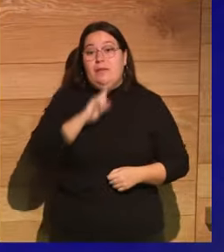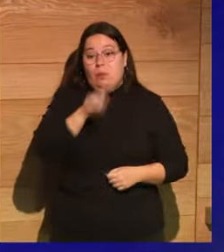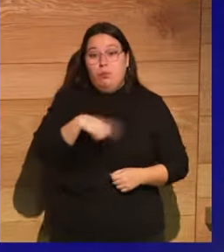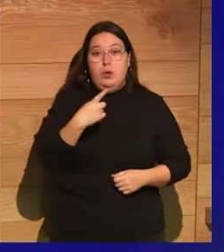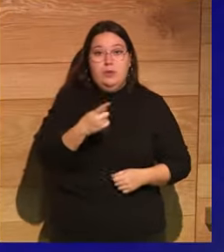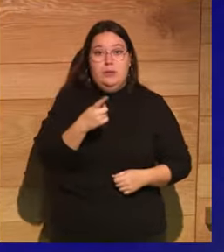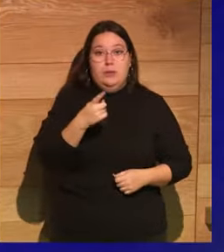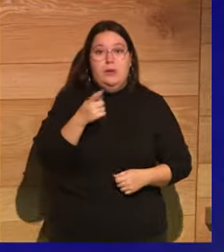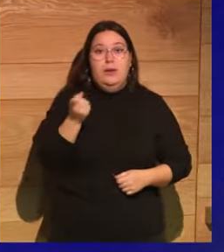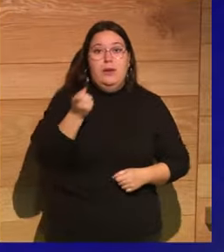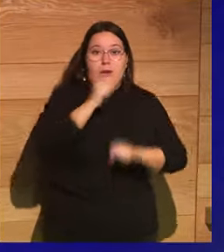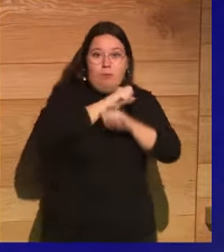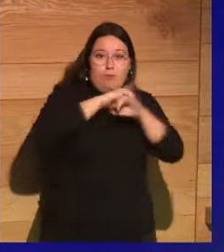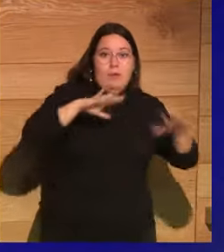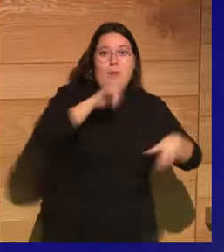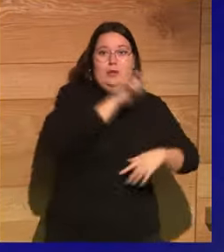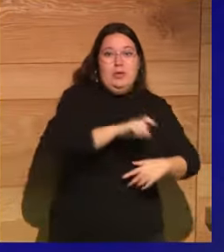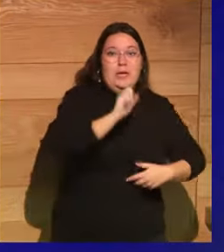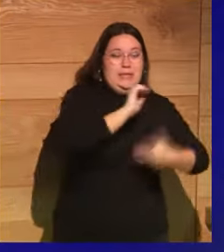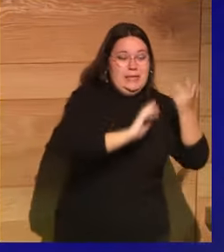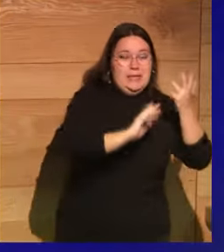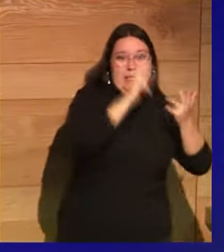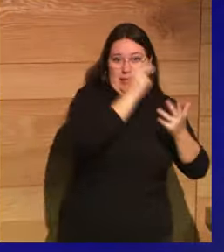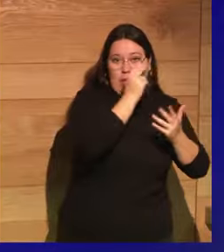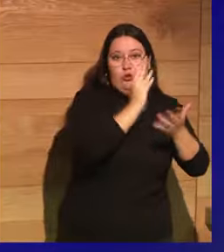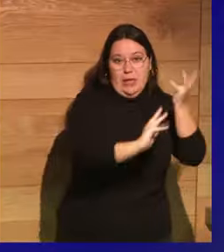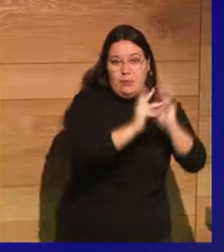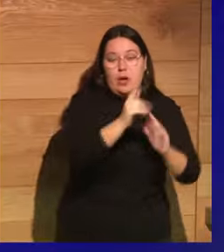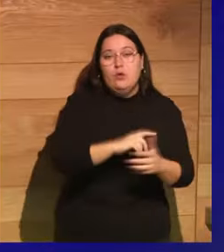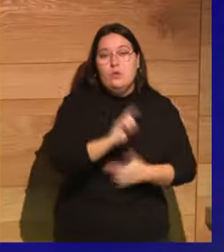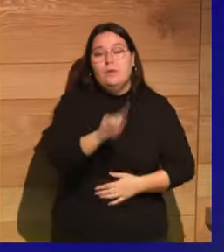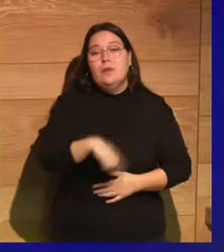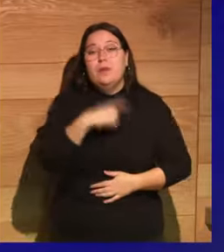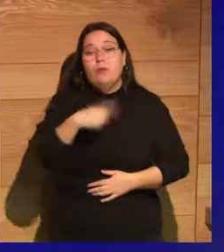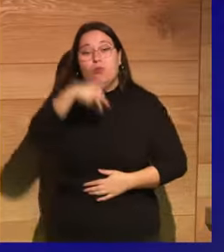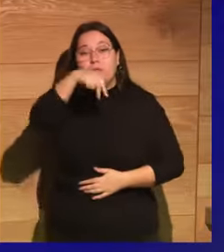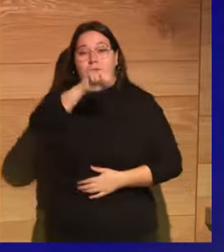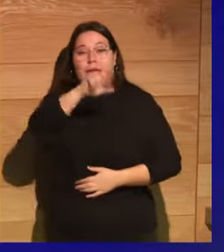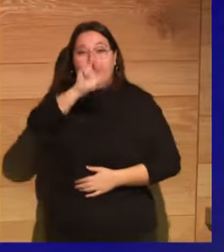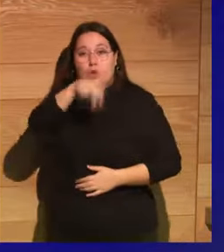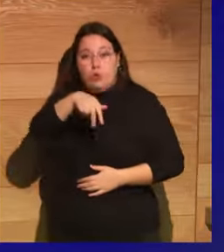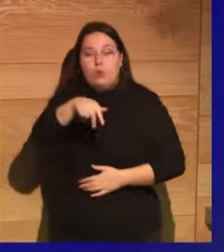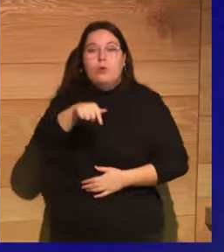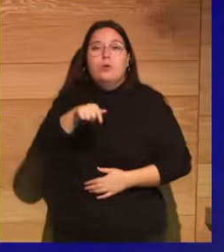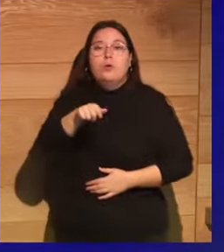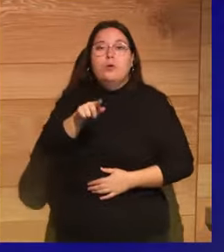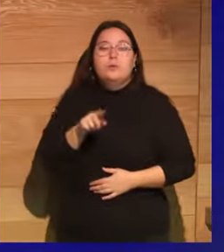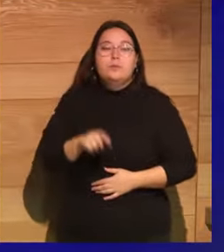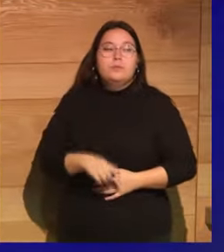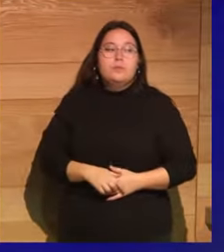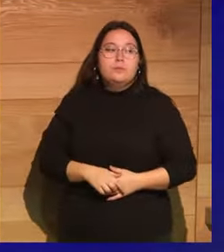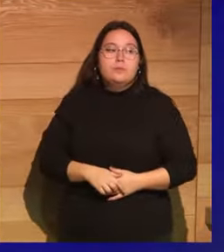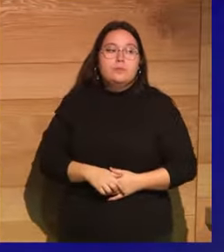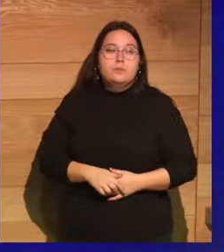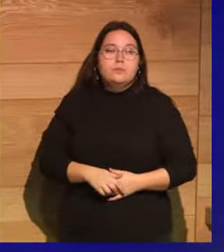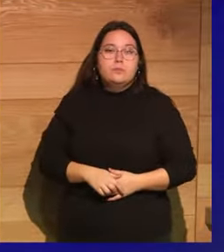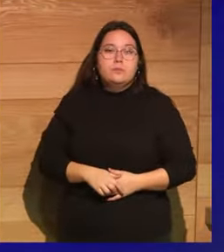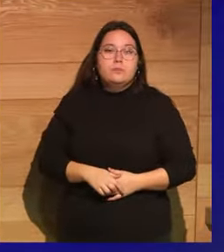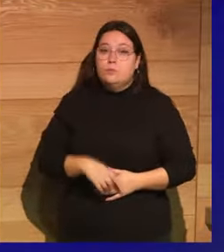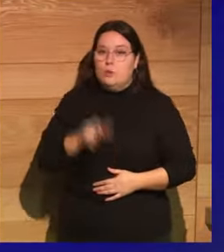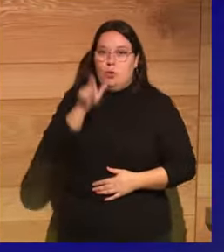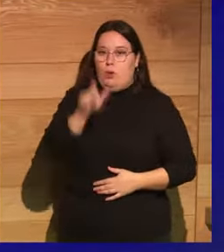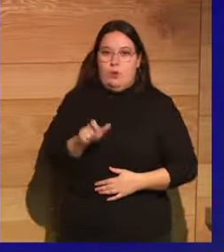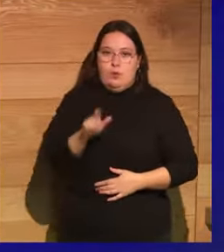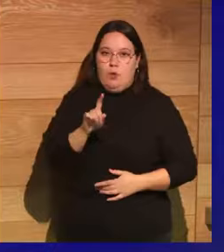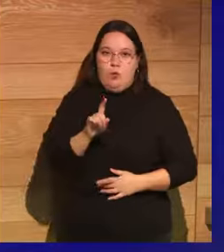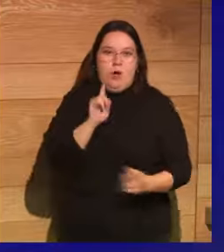posterior, ya ve que, bueno, se quemaron cristianos, en ese mismo momento ya se tomó a Nerón prácticamente, y bueno, literalmente como el